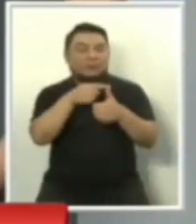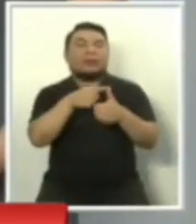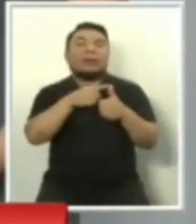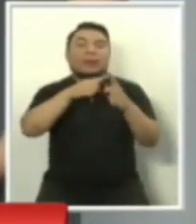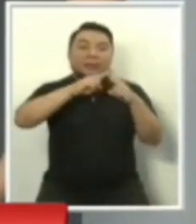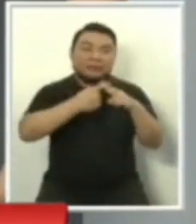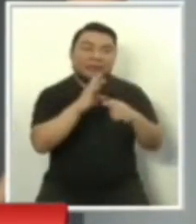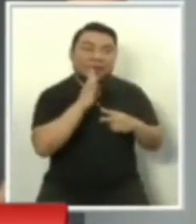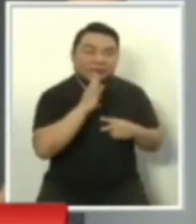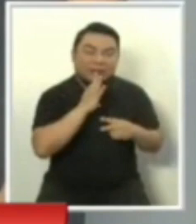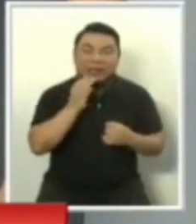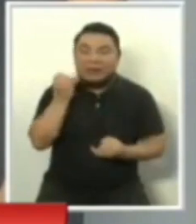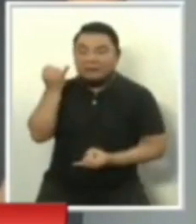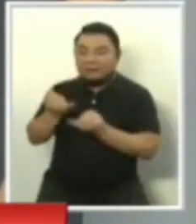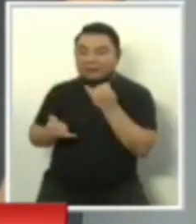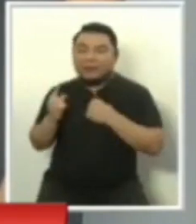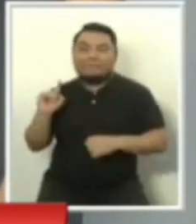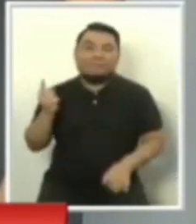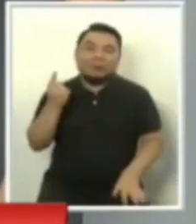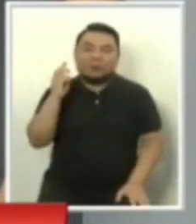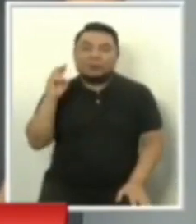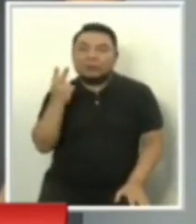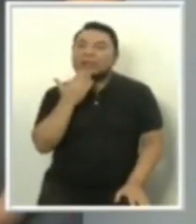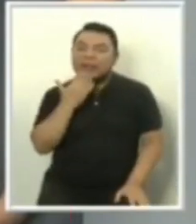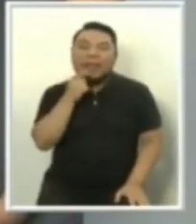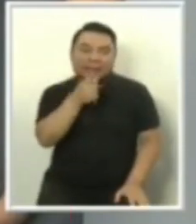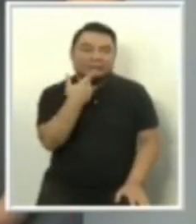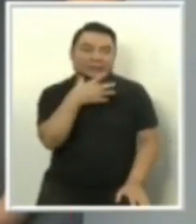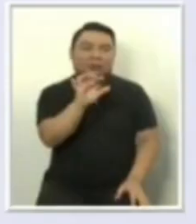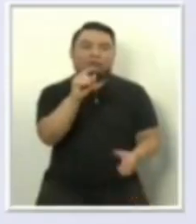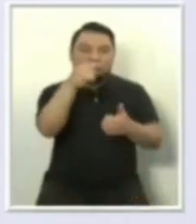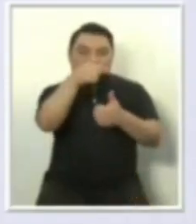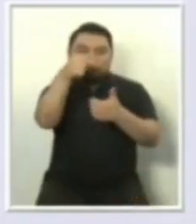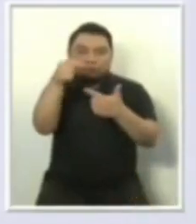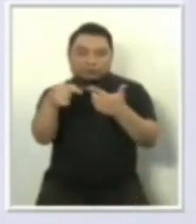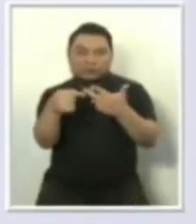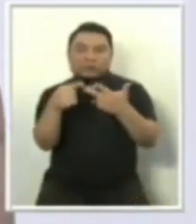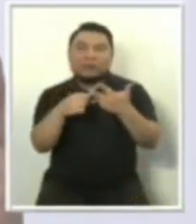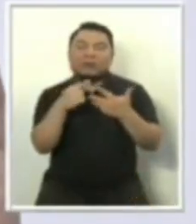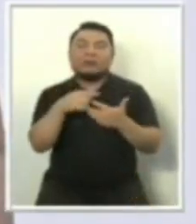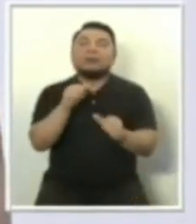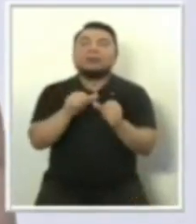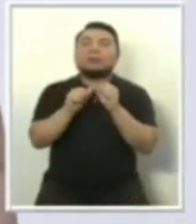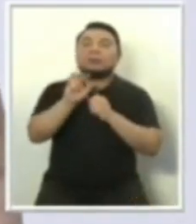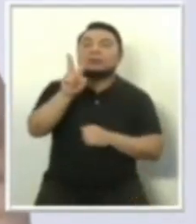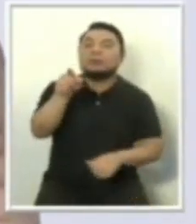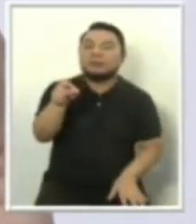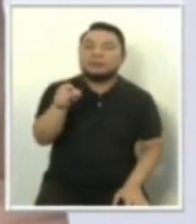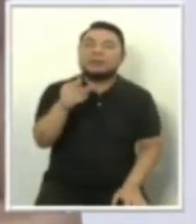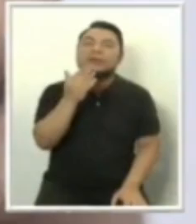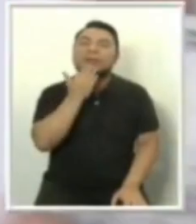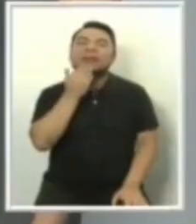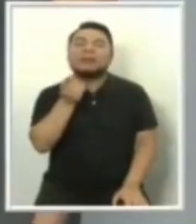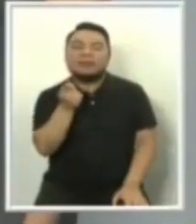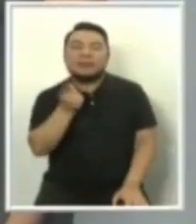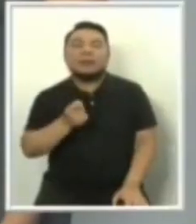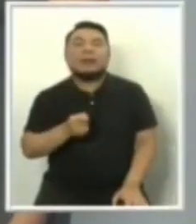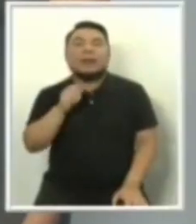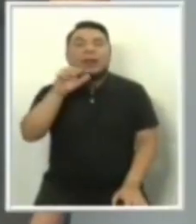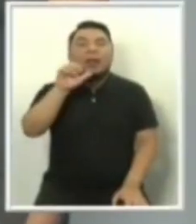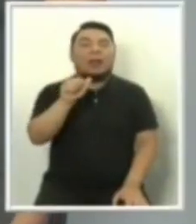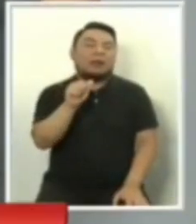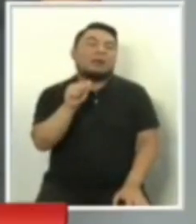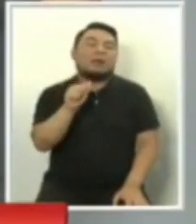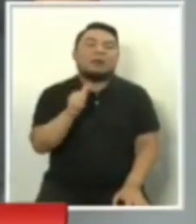de este bloque de diálogo sobre pandemia va a haber un debate donde participan los seis candidatos. El número dos, Alianza